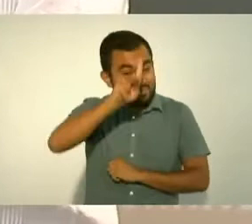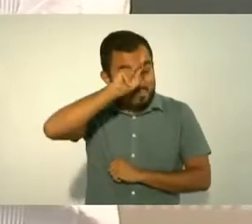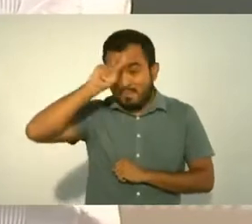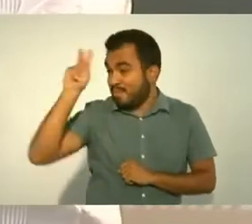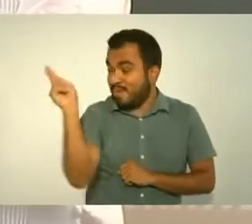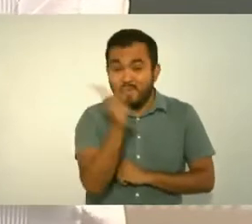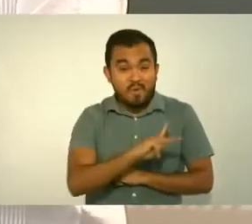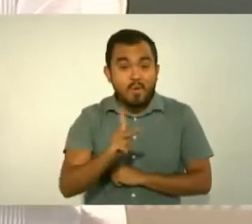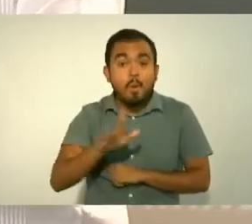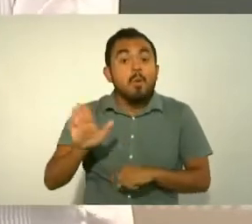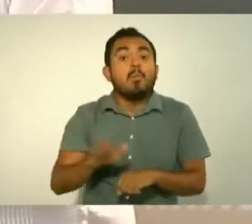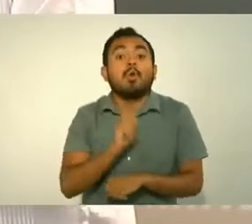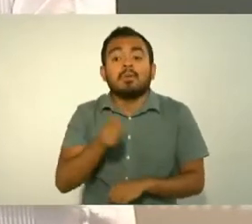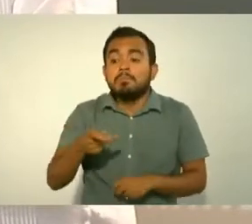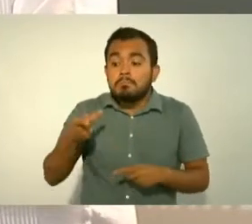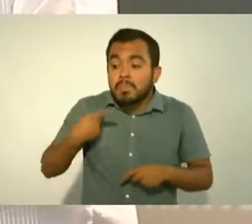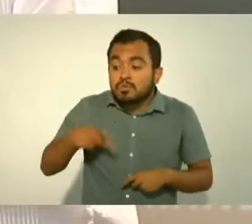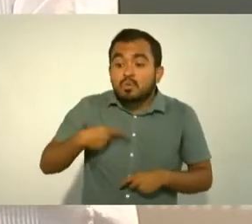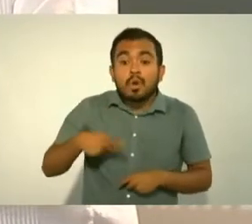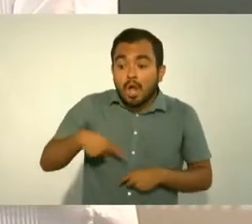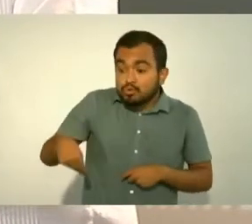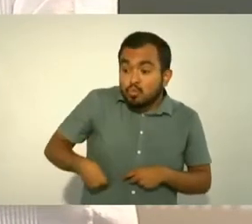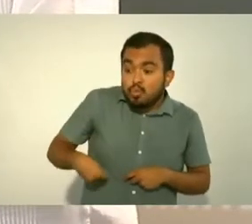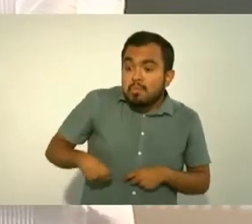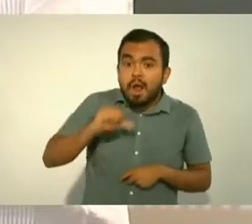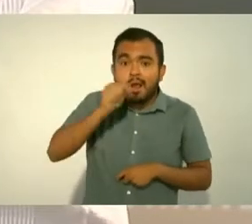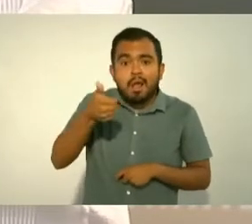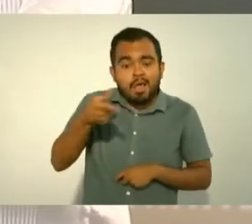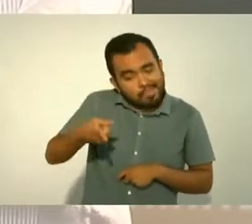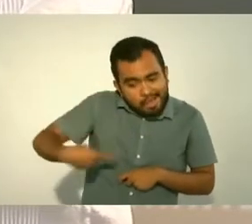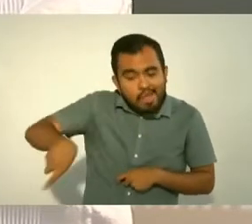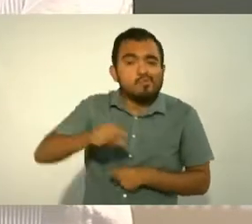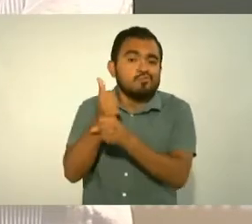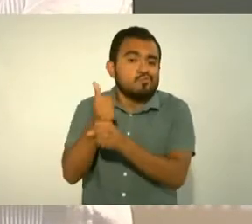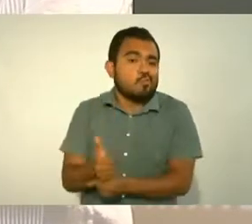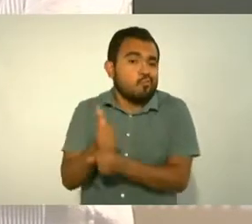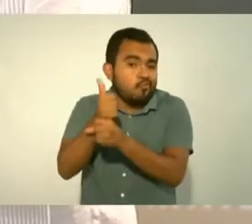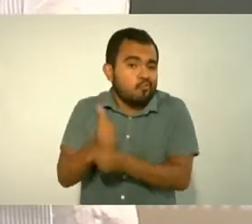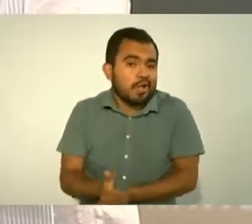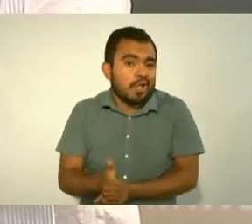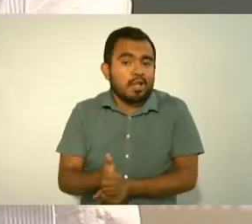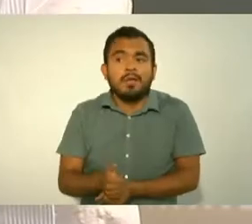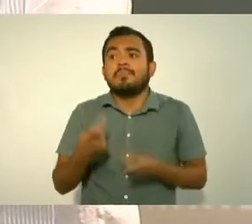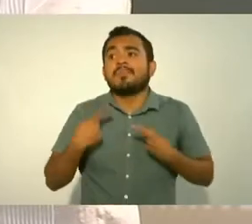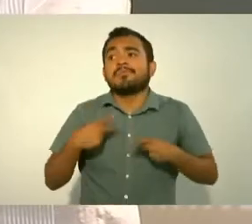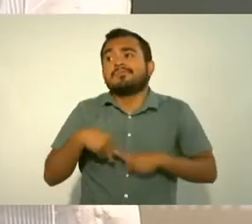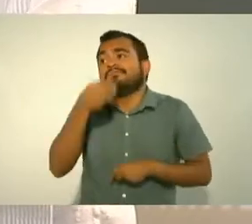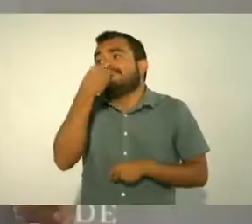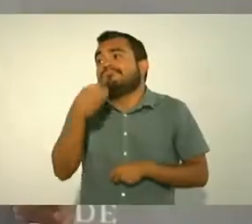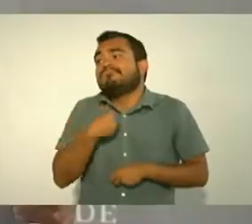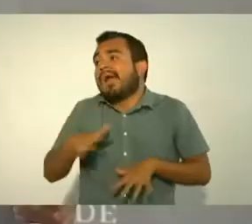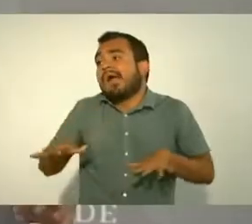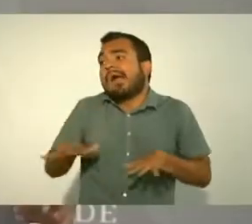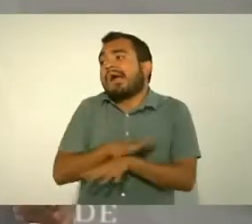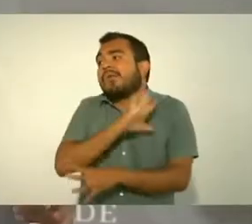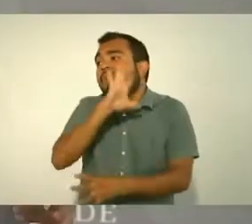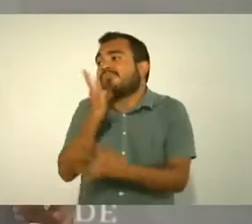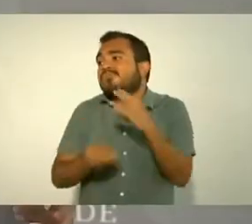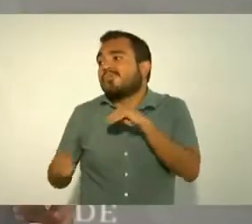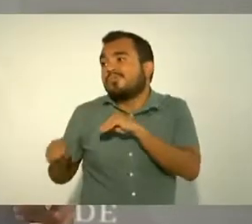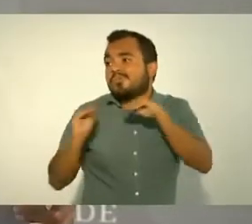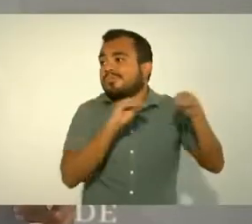sufre gente inocente hay muchos desplazados y además